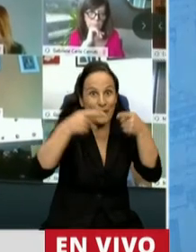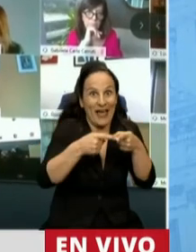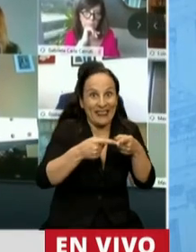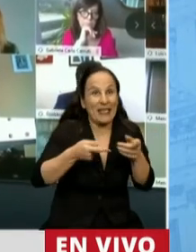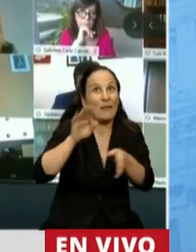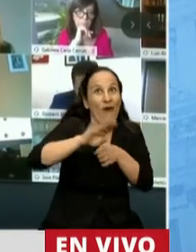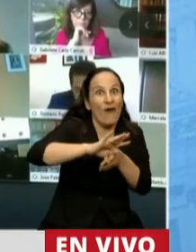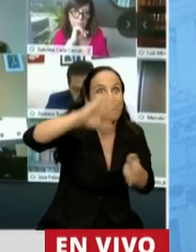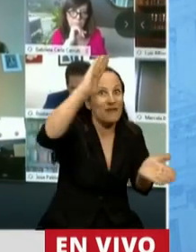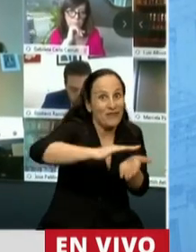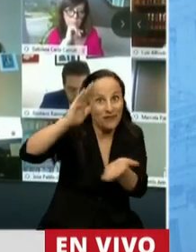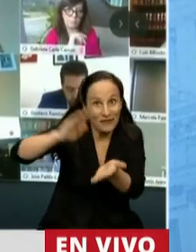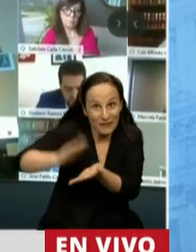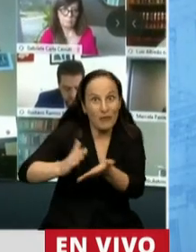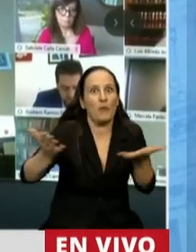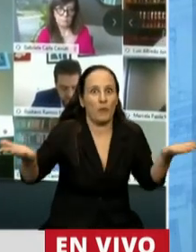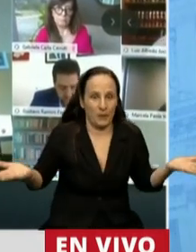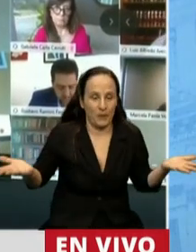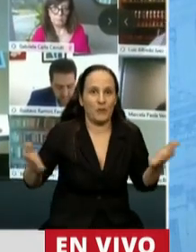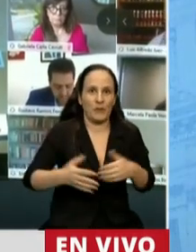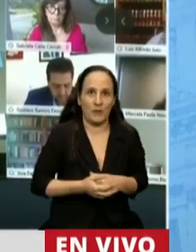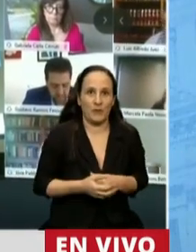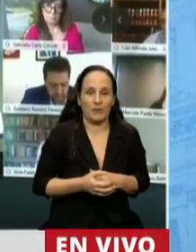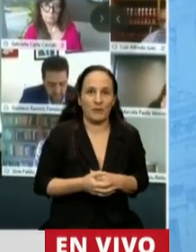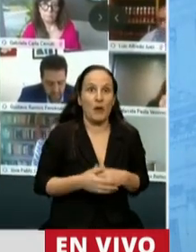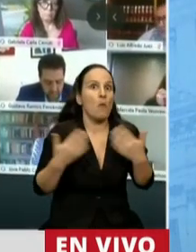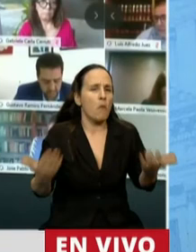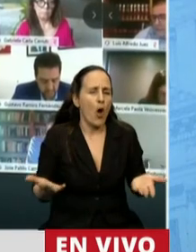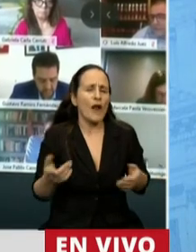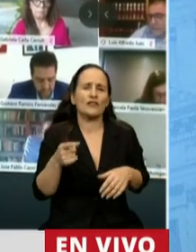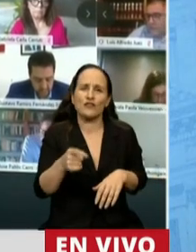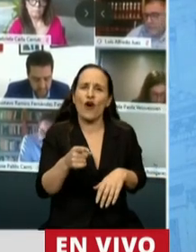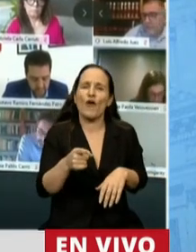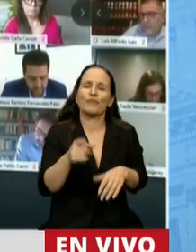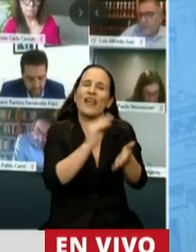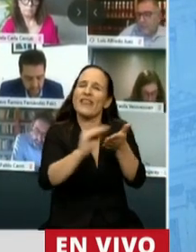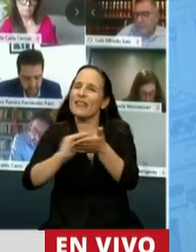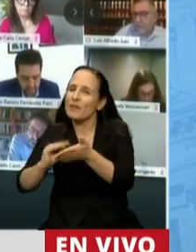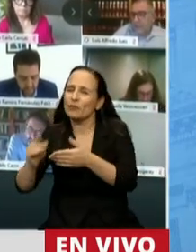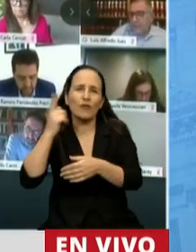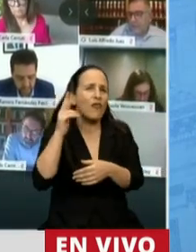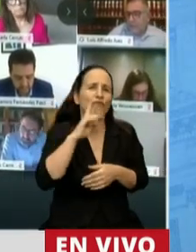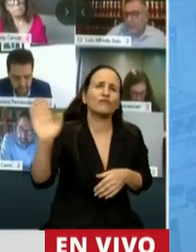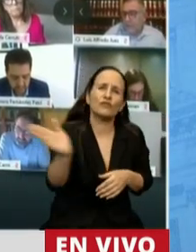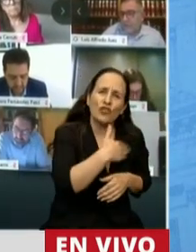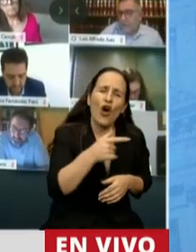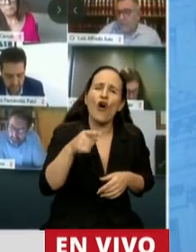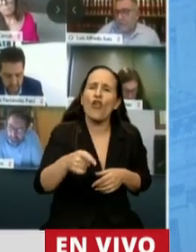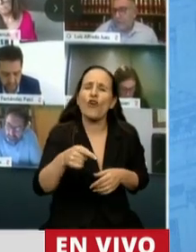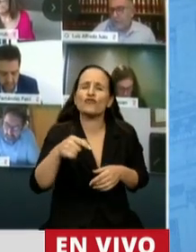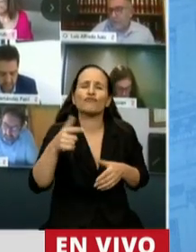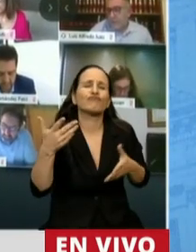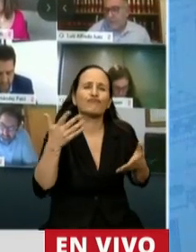Por eso es, Presidente, que se celebra la solidaridad que todos los diputados y diputadas hoy estamos teniendo